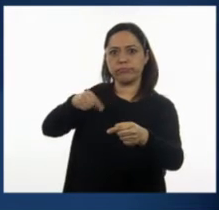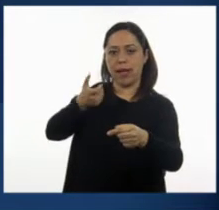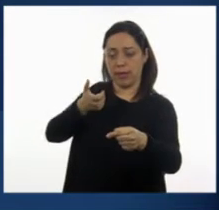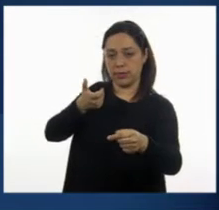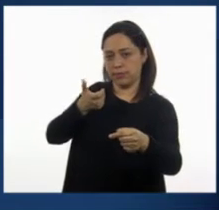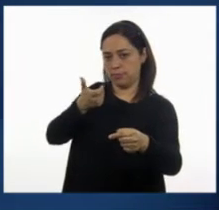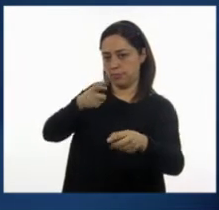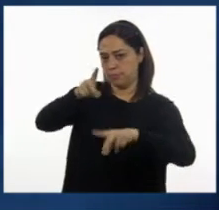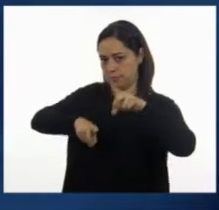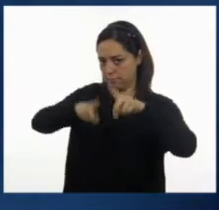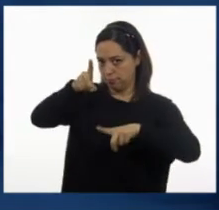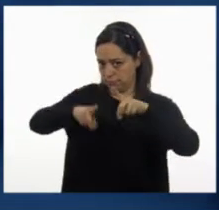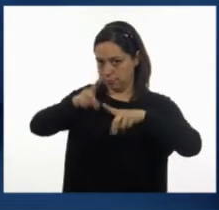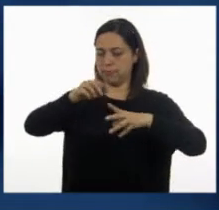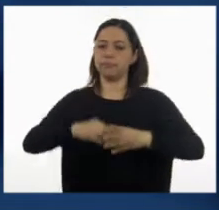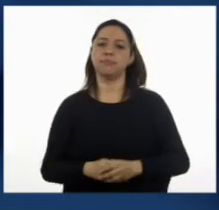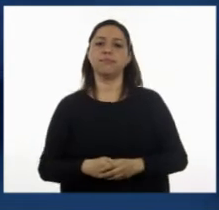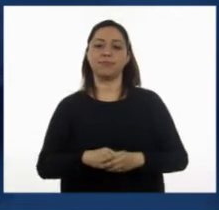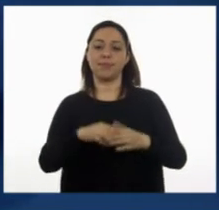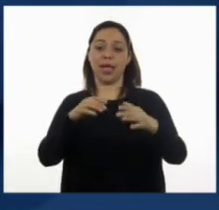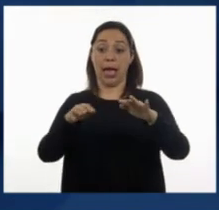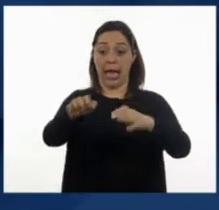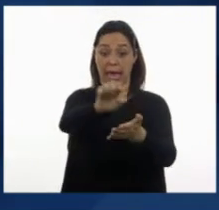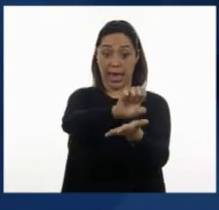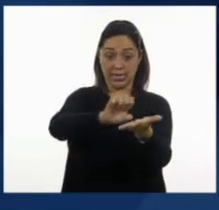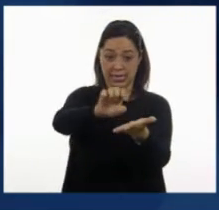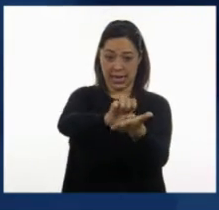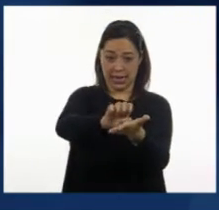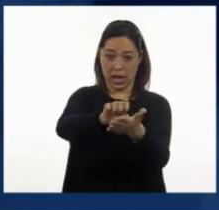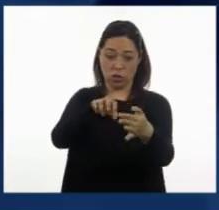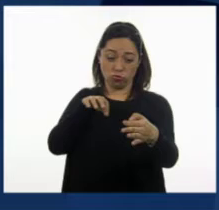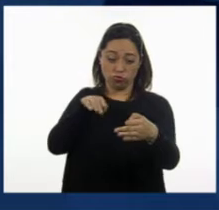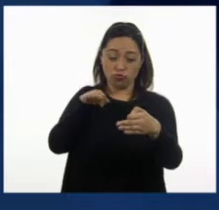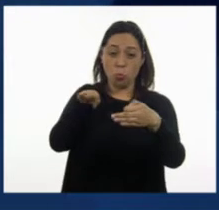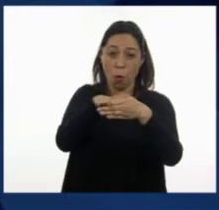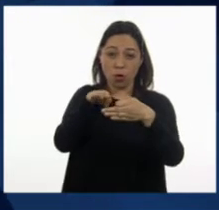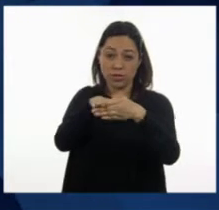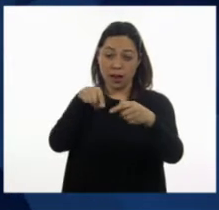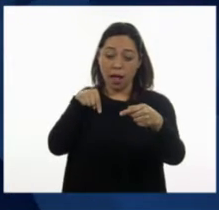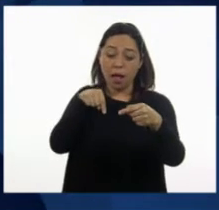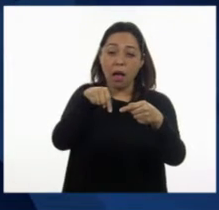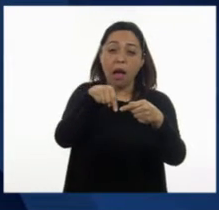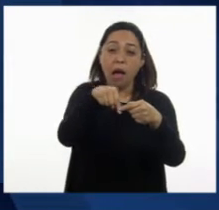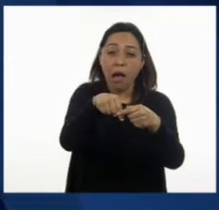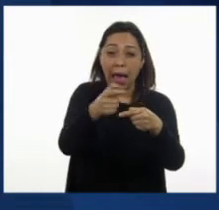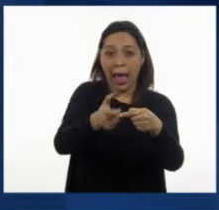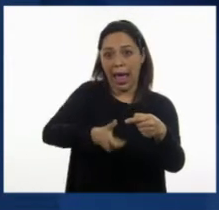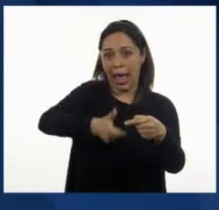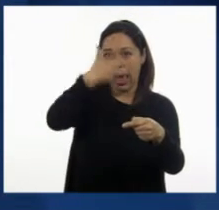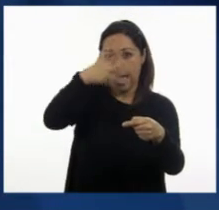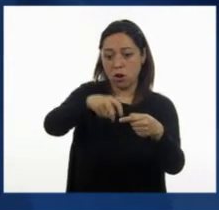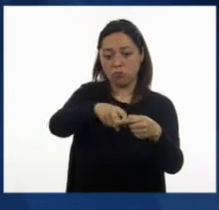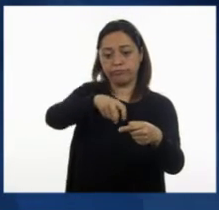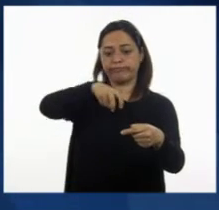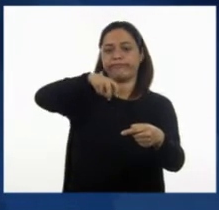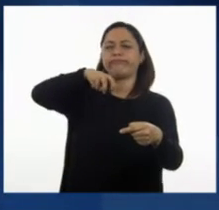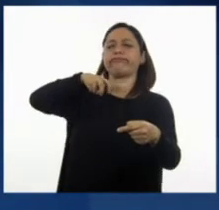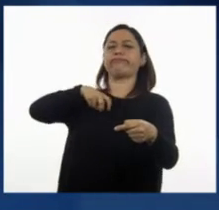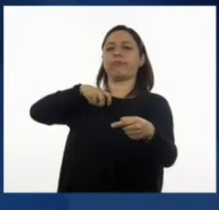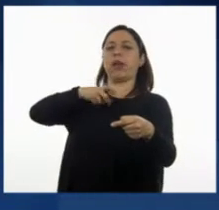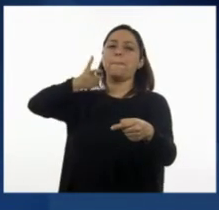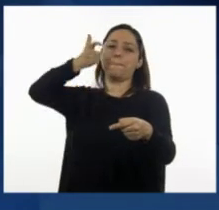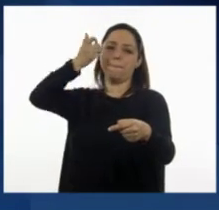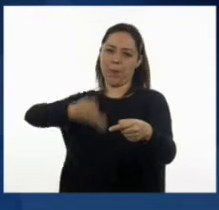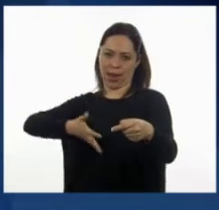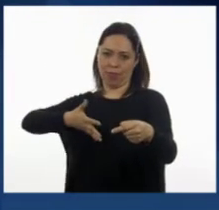Los más cercanos son los más caros y los más lejanos y con menos visibilidad, pues esos casi siempre son los más baratos.